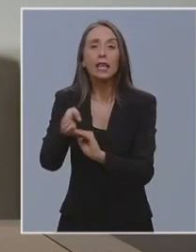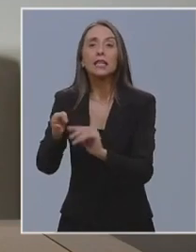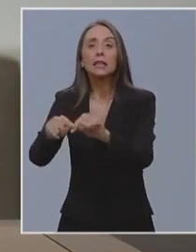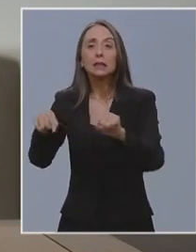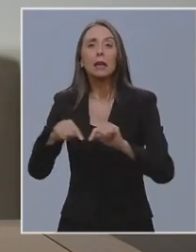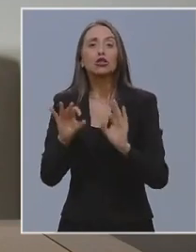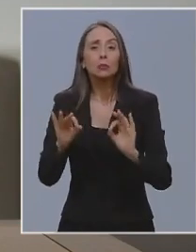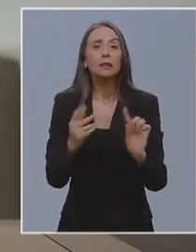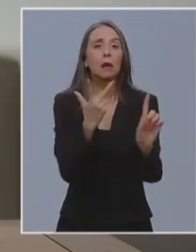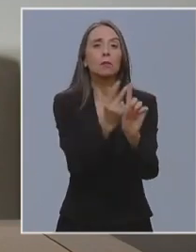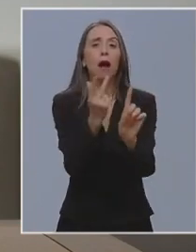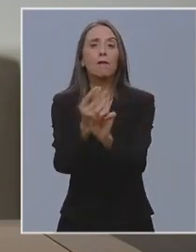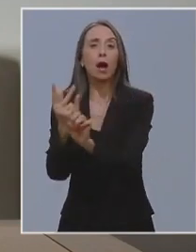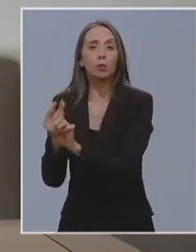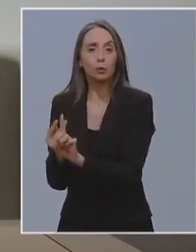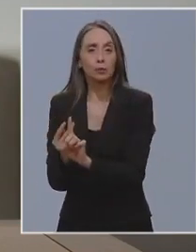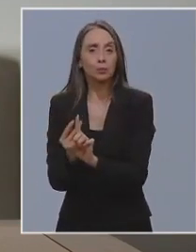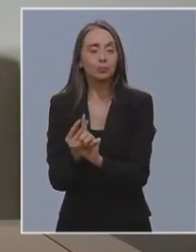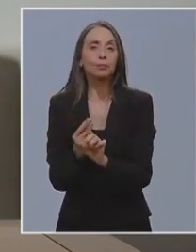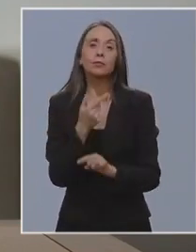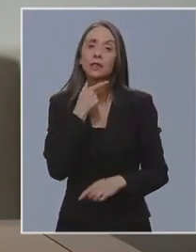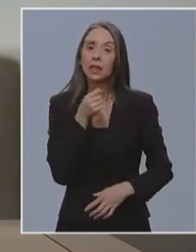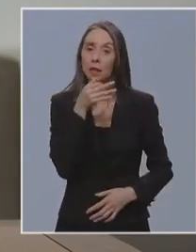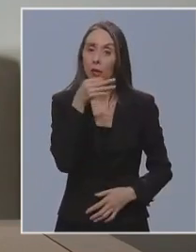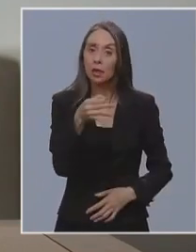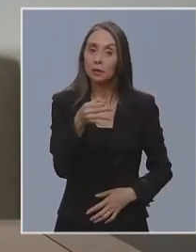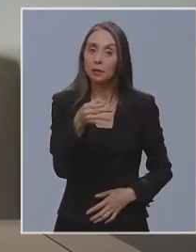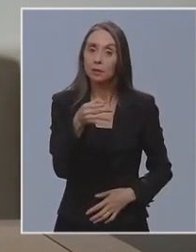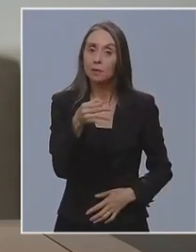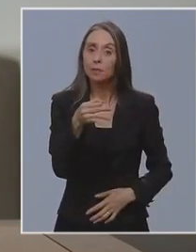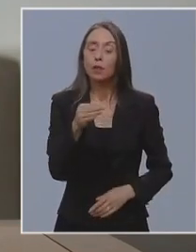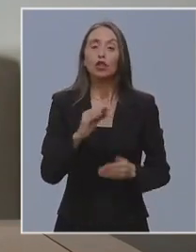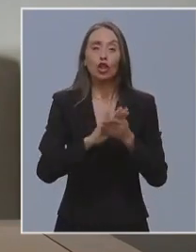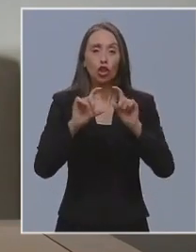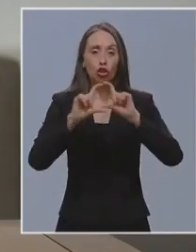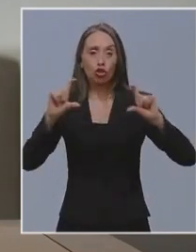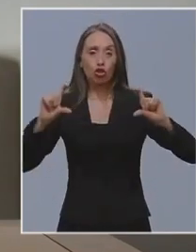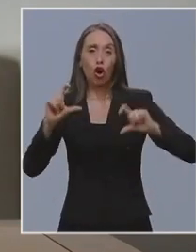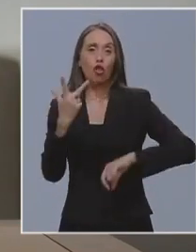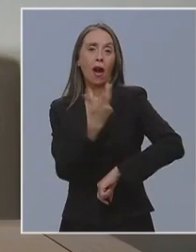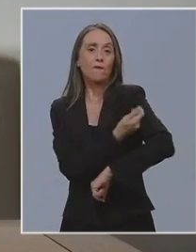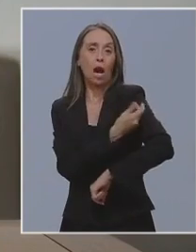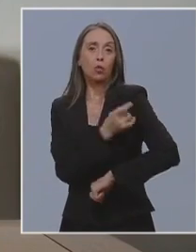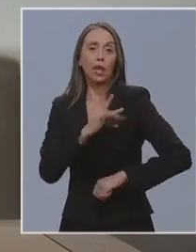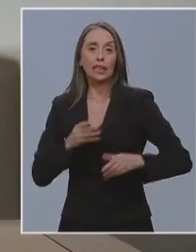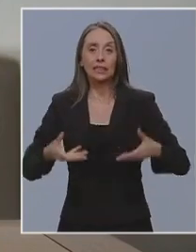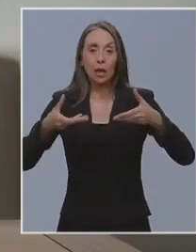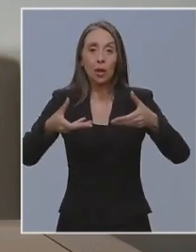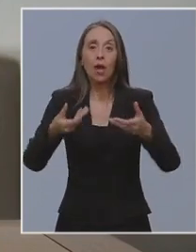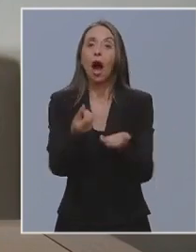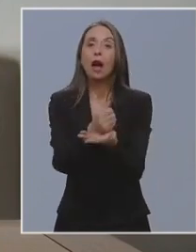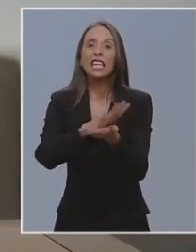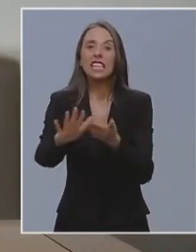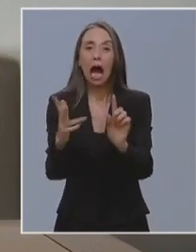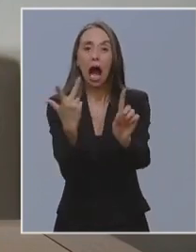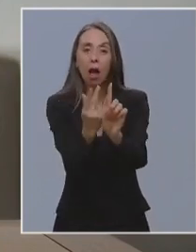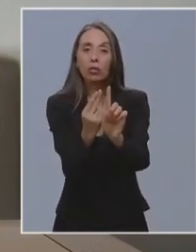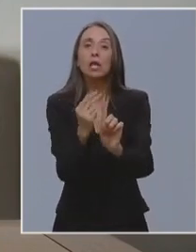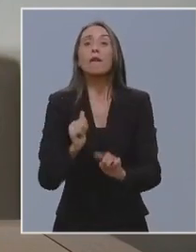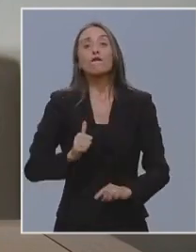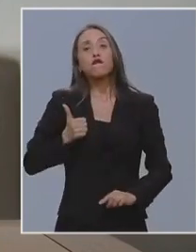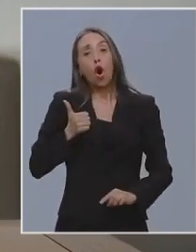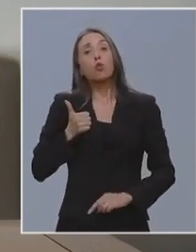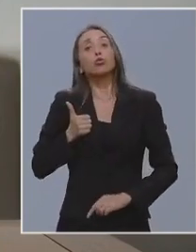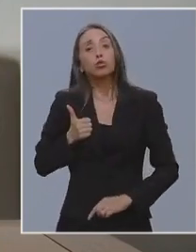habilitados. Queremos enfatizar que todas las vacunas que se aplican en Chile son gratis, son voluntarias